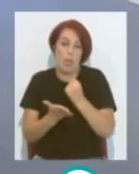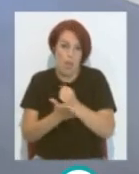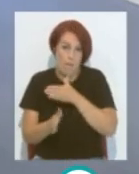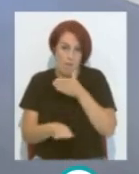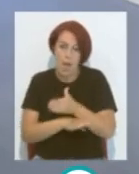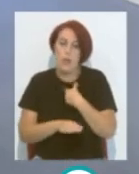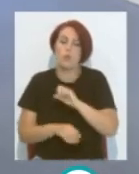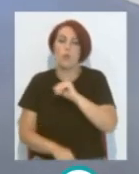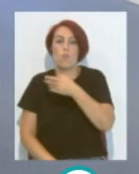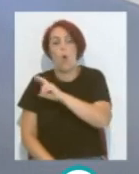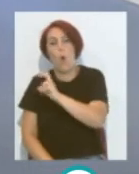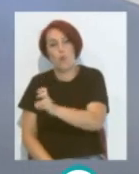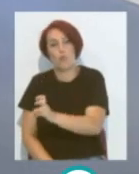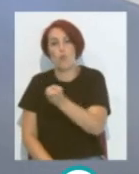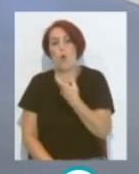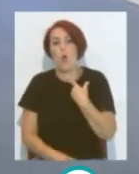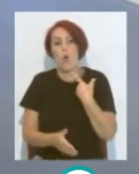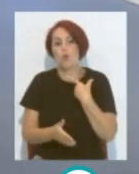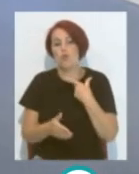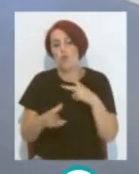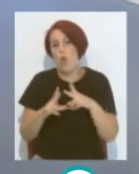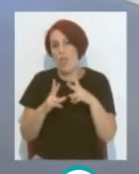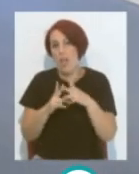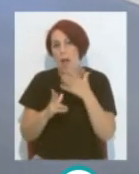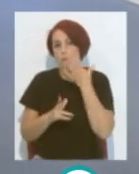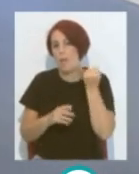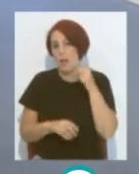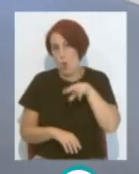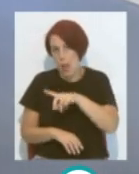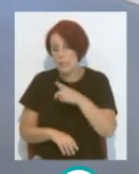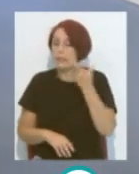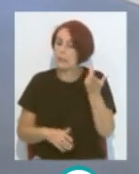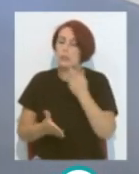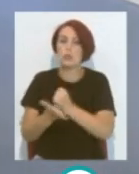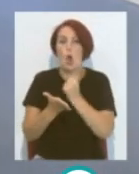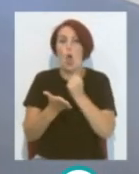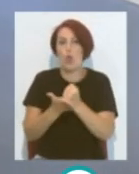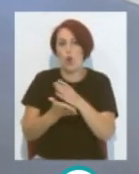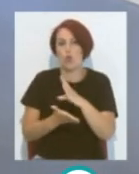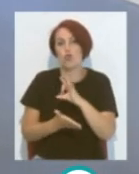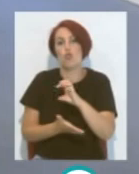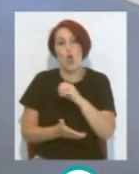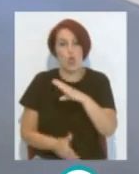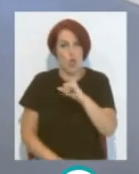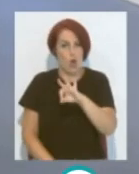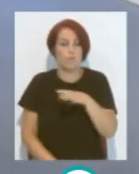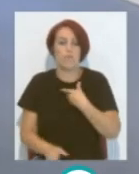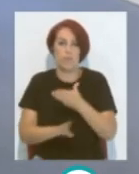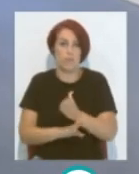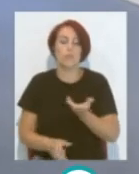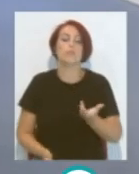En otros clubes que no son sociedad anónima van los socios Y esto es una forma, un